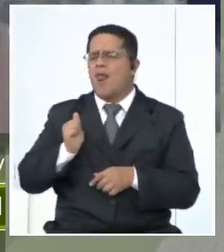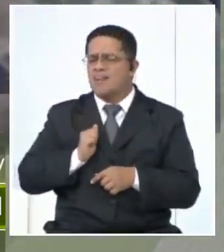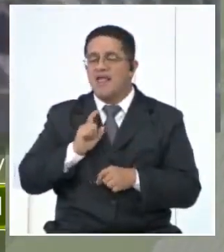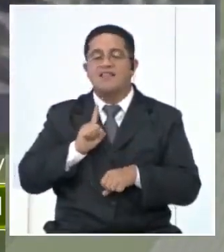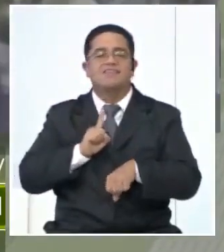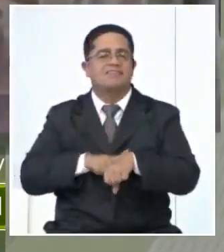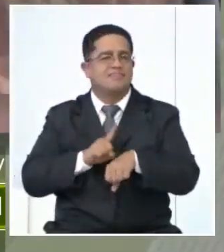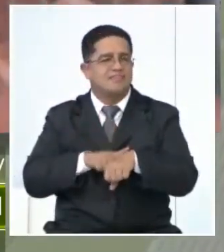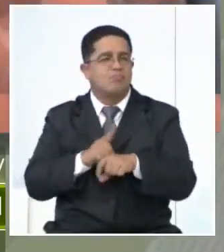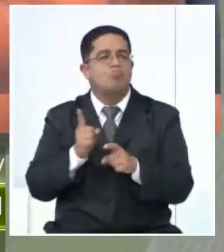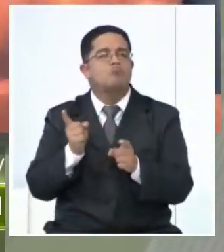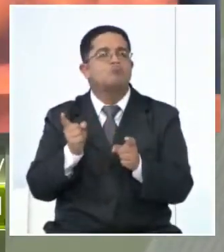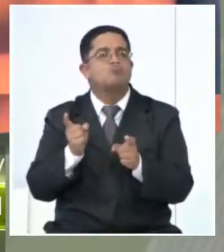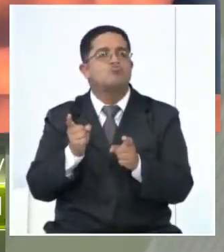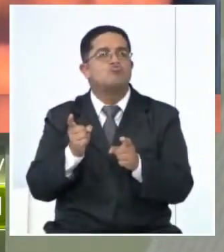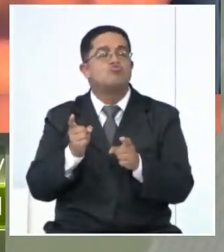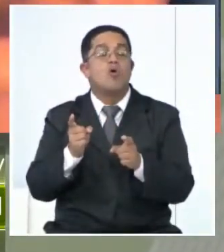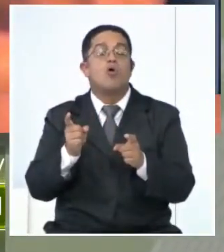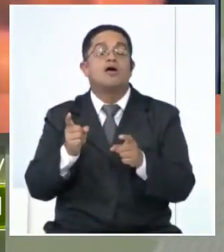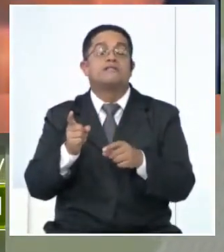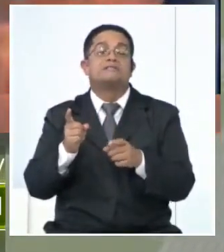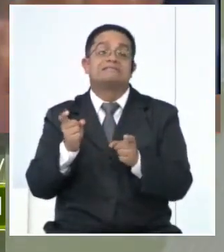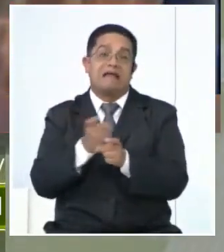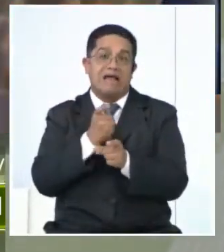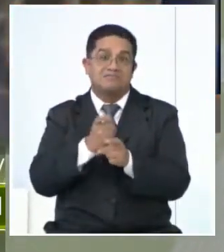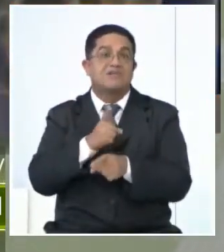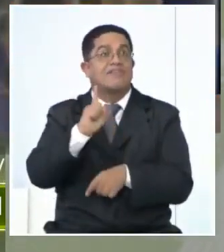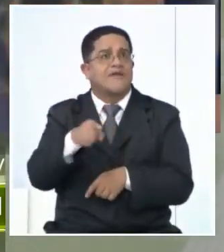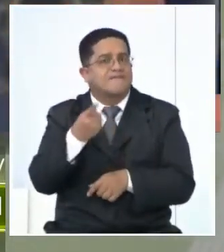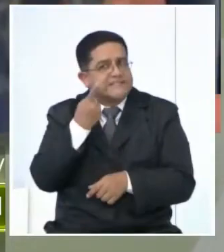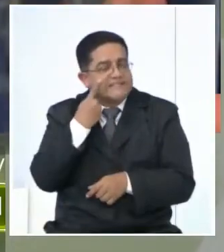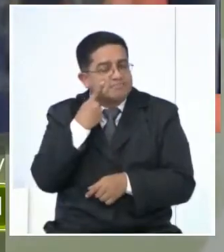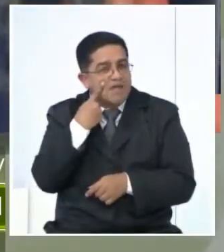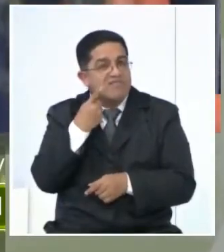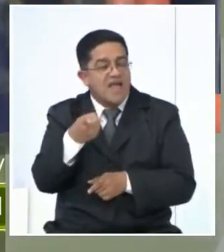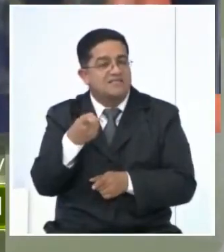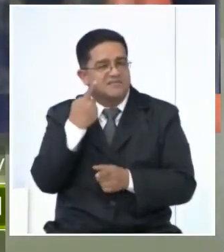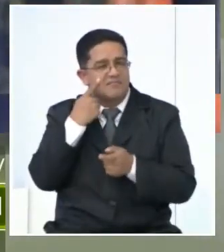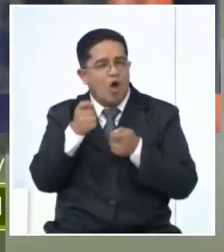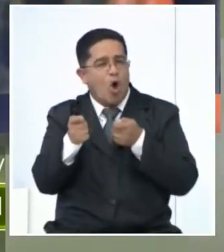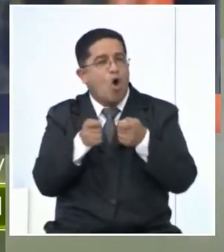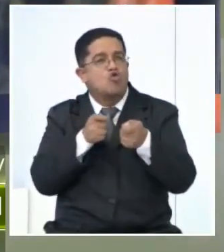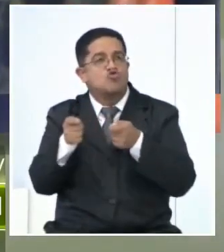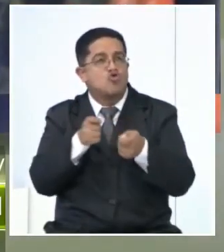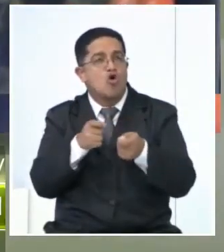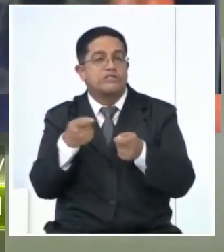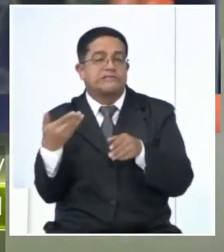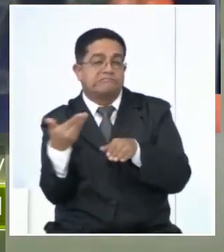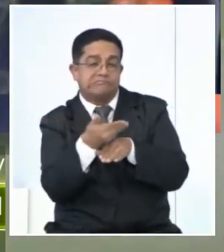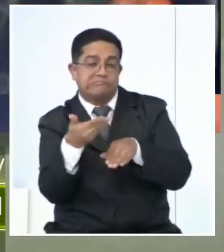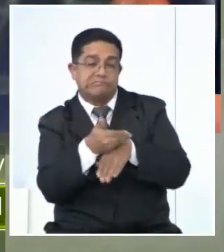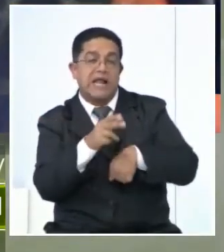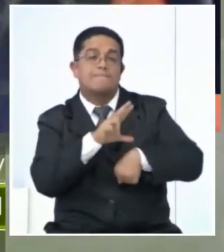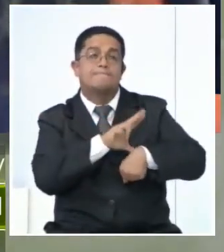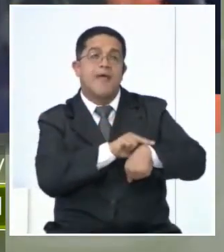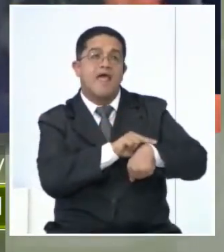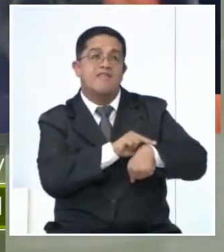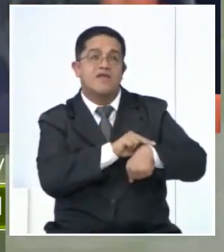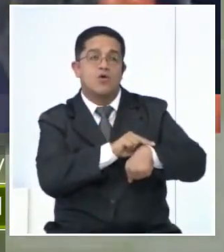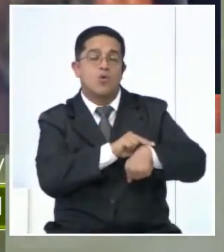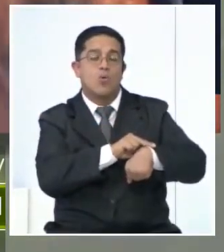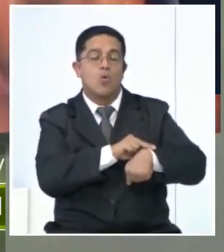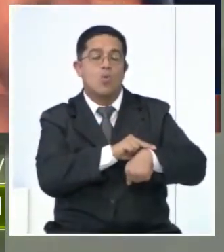de vías digestivas deberían estar un poquito más predispuestos a sus controles y a sus chequeos generales